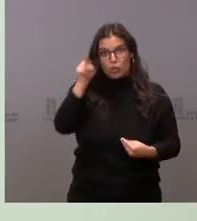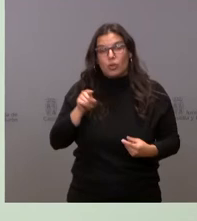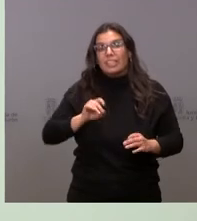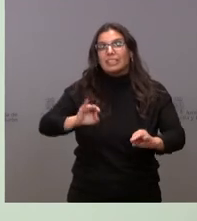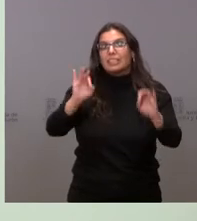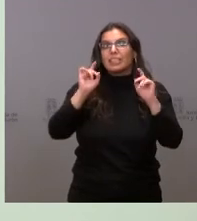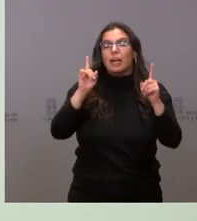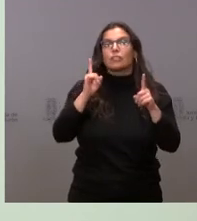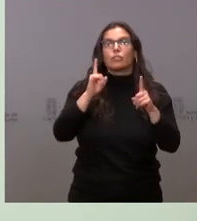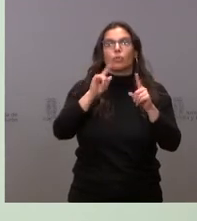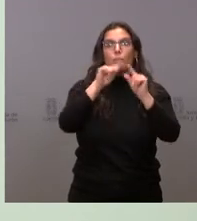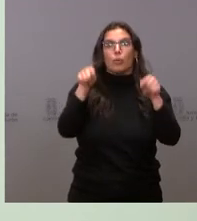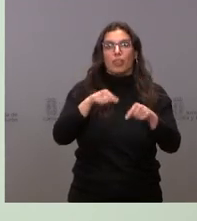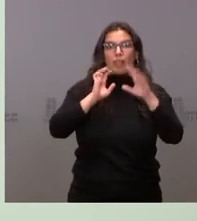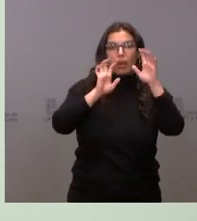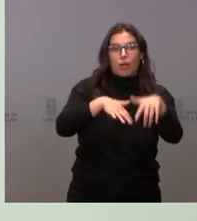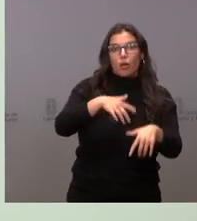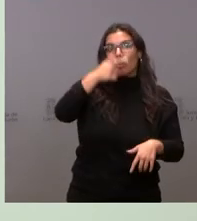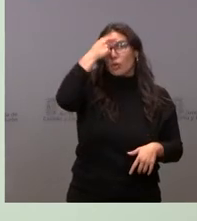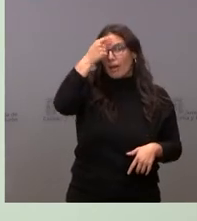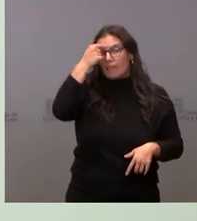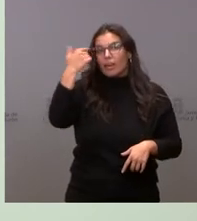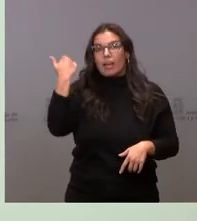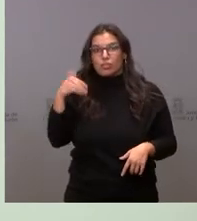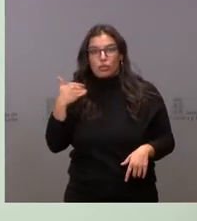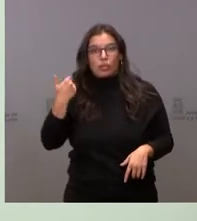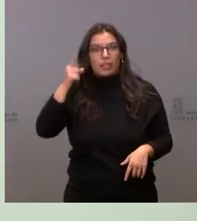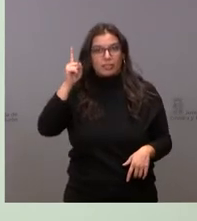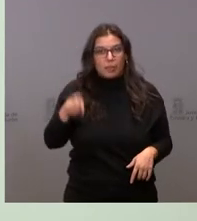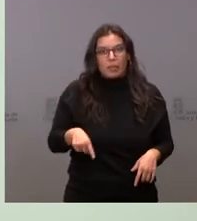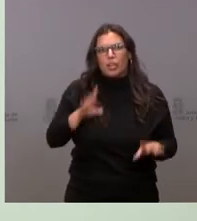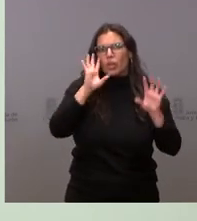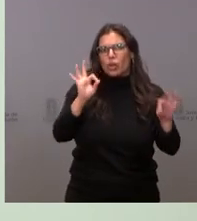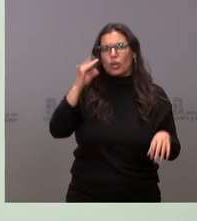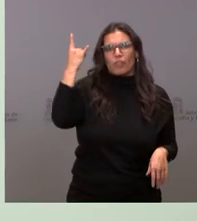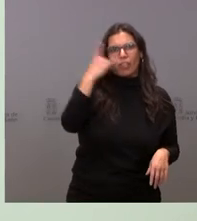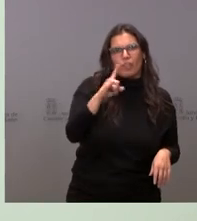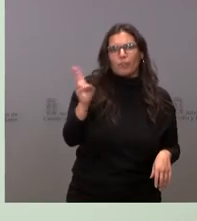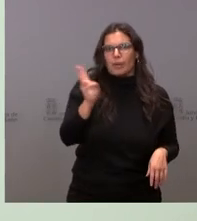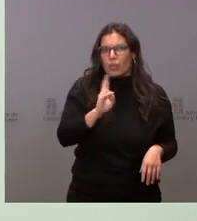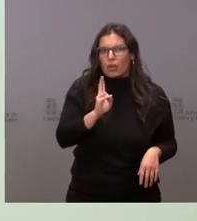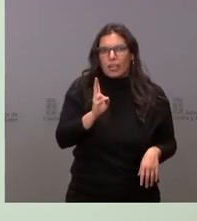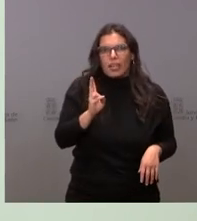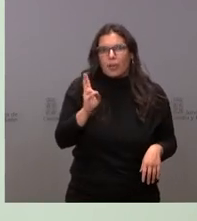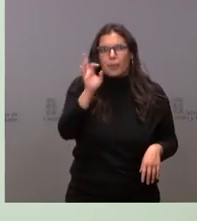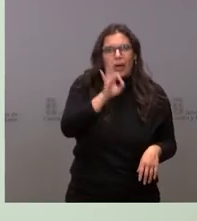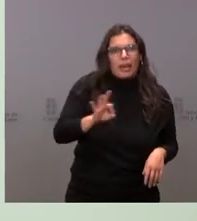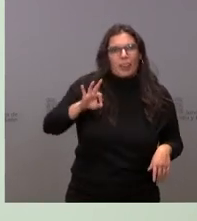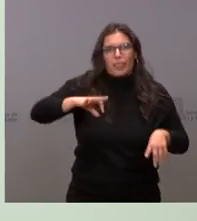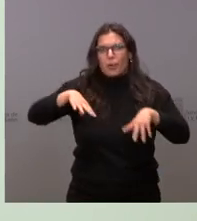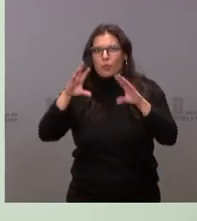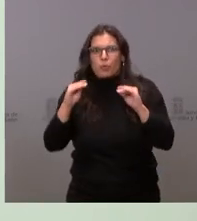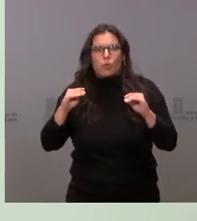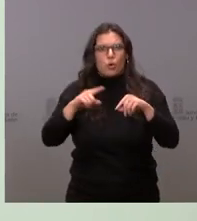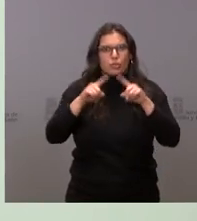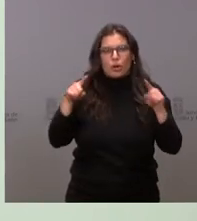las provincias de León, de Ávila, pero de Soria también, por supuesto de Salamanca, de Valladolid, de Palencia, de Burgos,